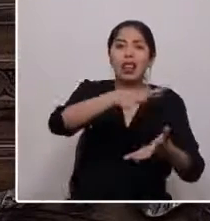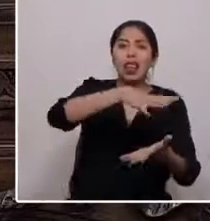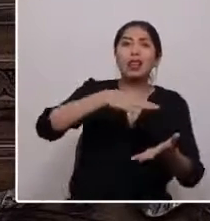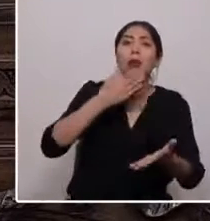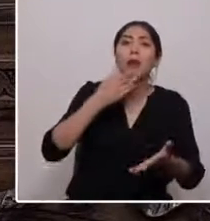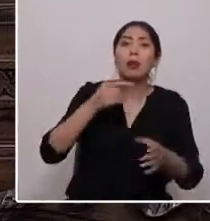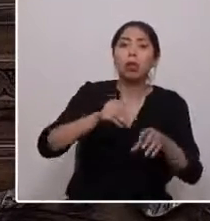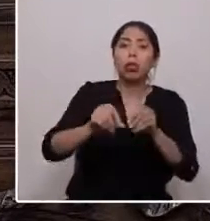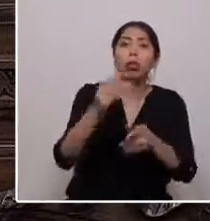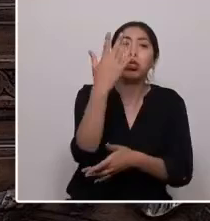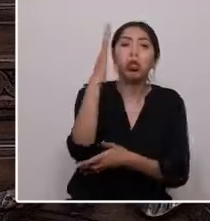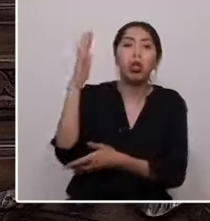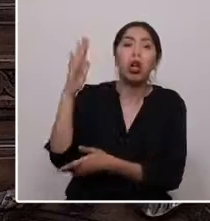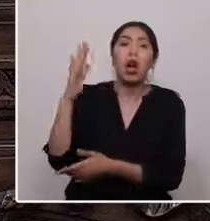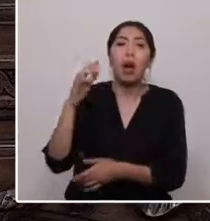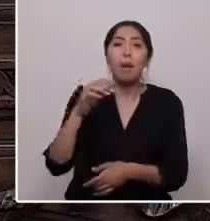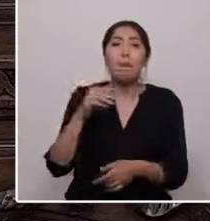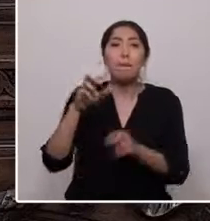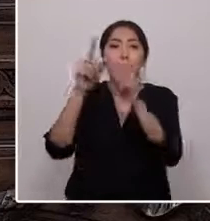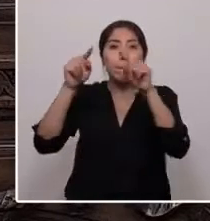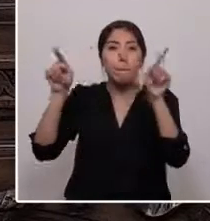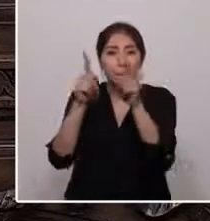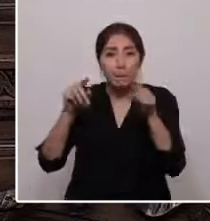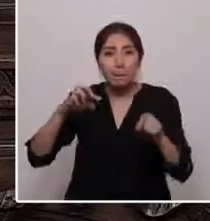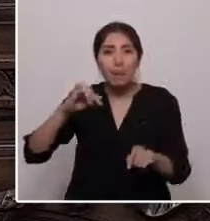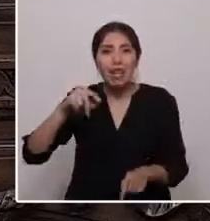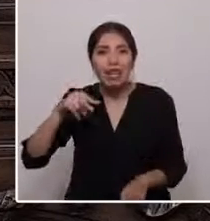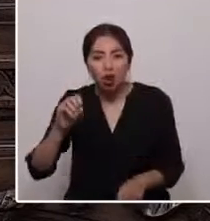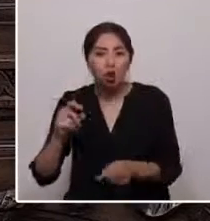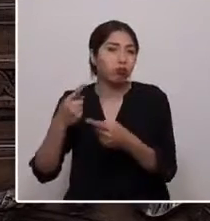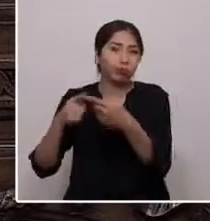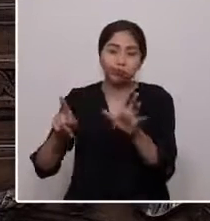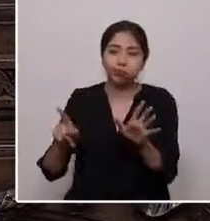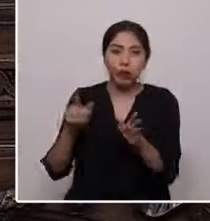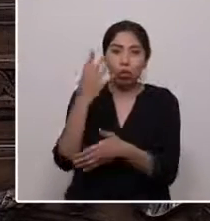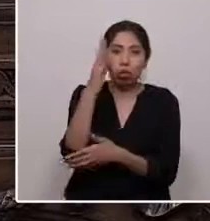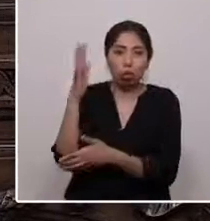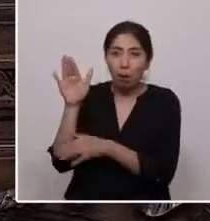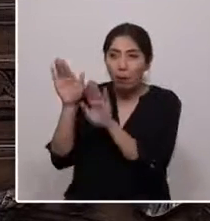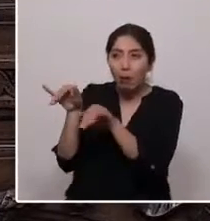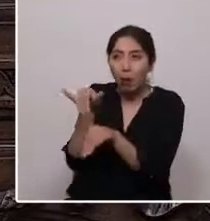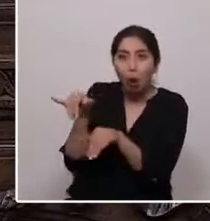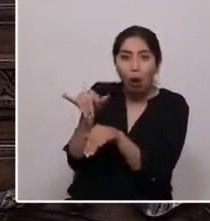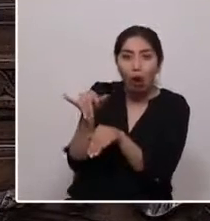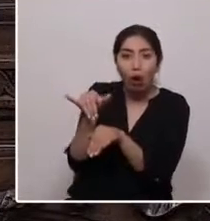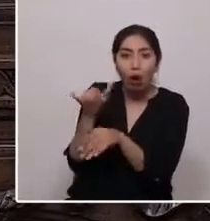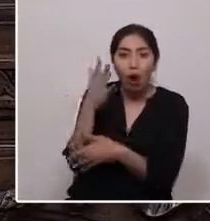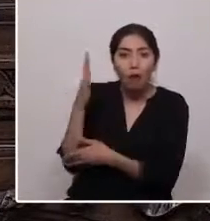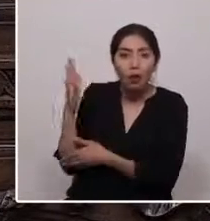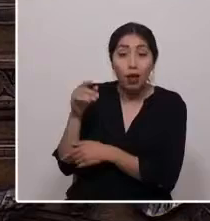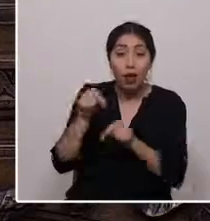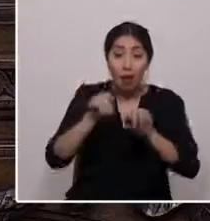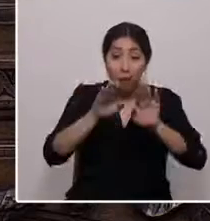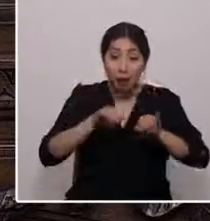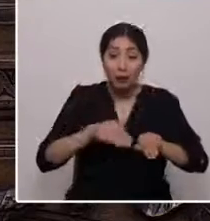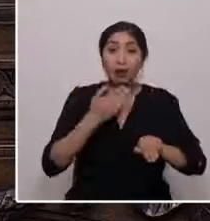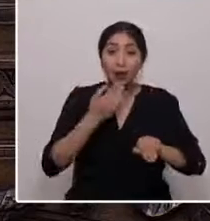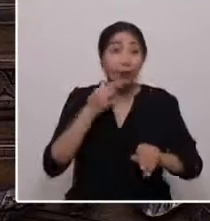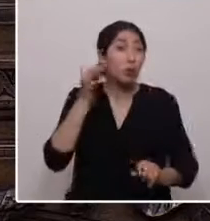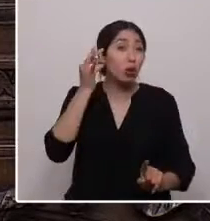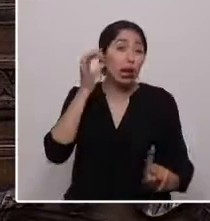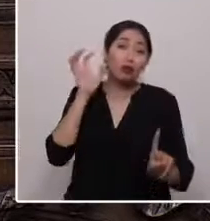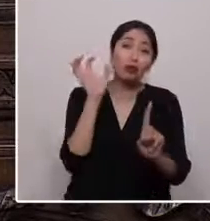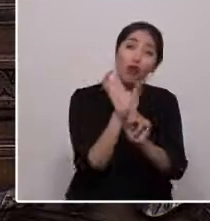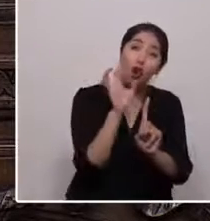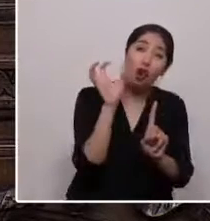Enfrentar esta realidad me hizo ambientalista. Este mismo territorio vive la violencia hacia las mujeres y ve cómo campea